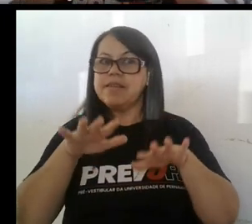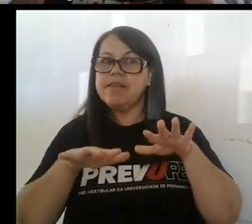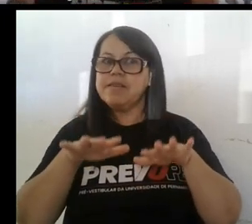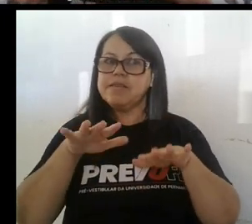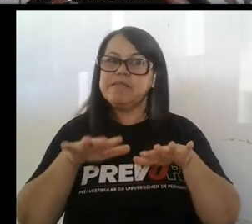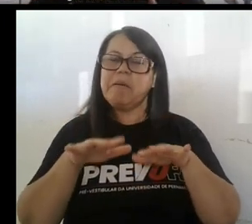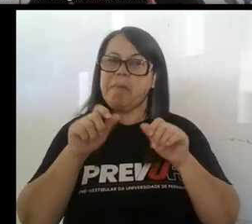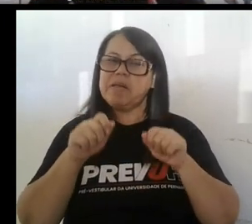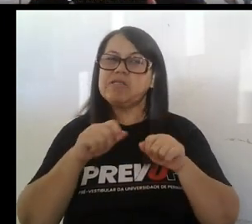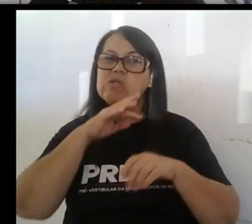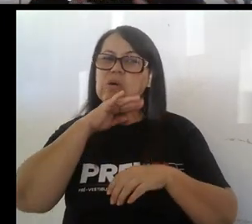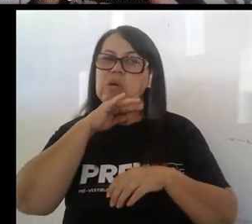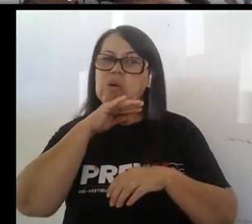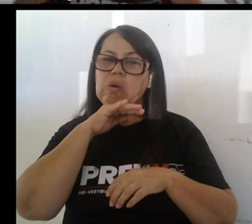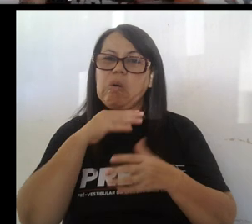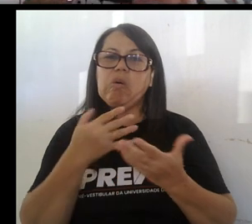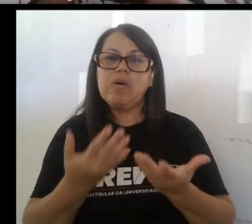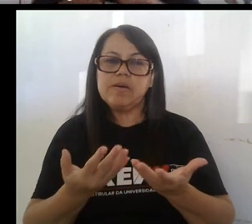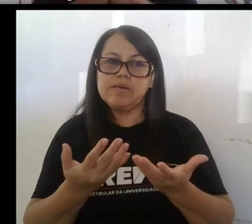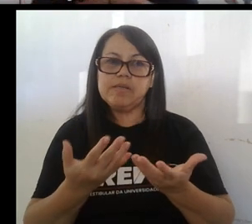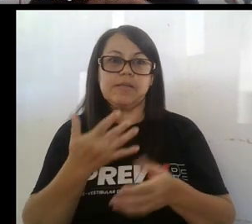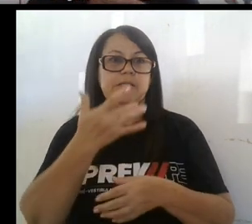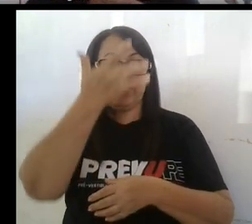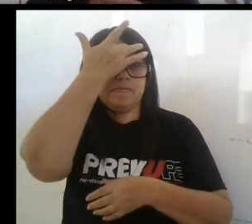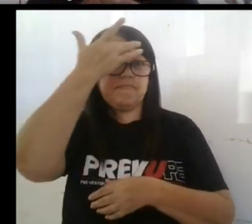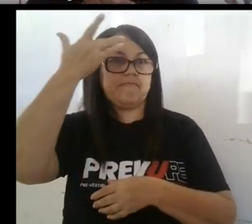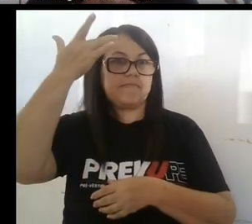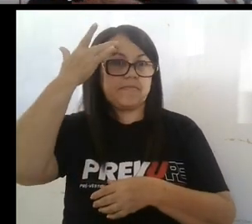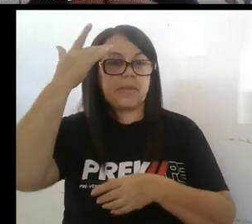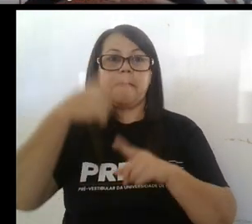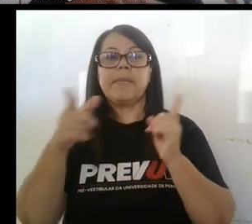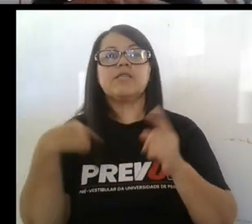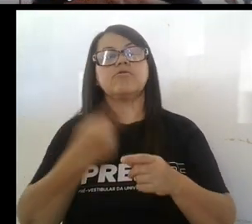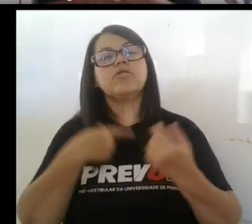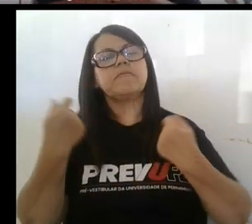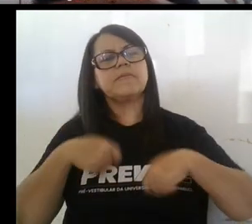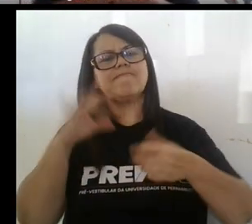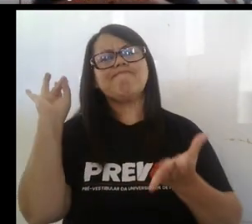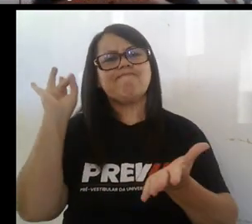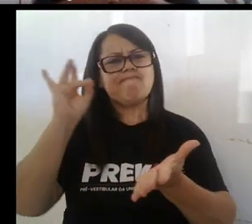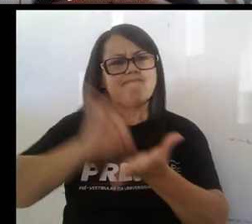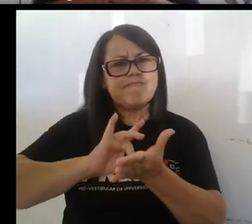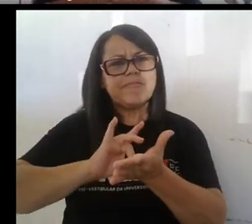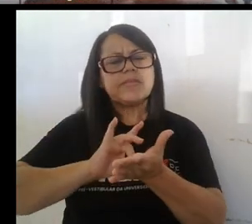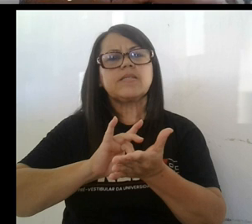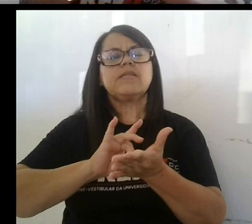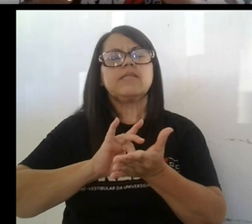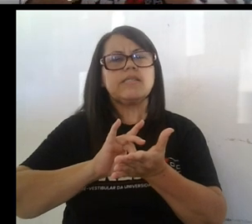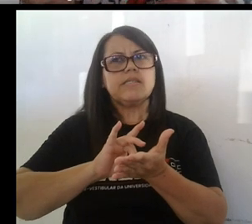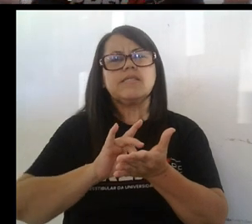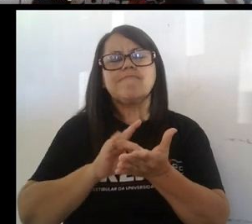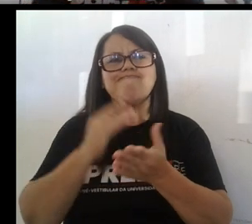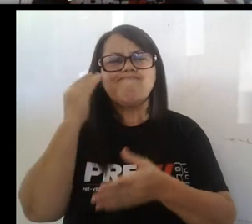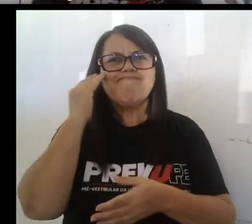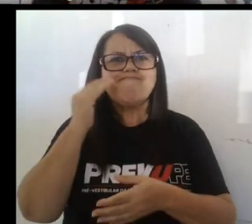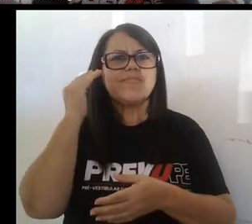Eso es nocivo. Incluso a la salud mental. Pero necesitamos realmente intentar